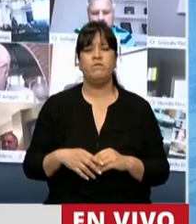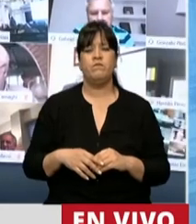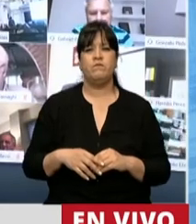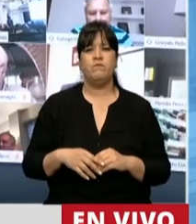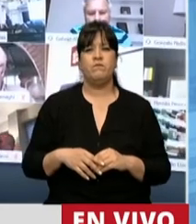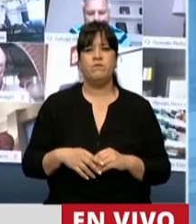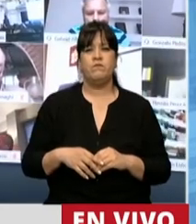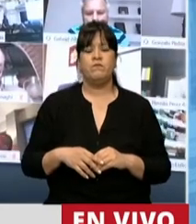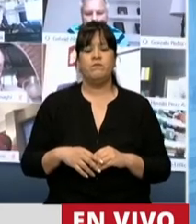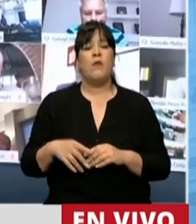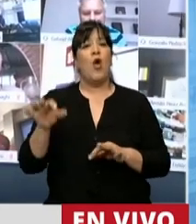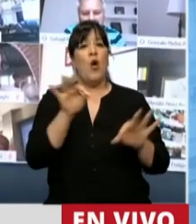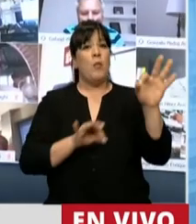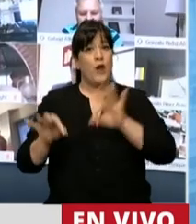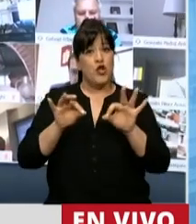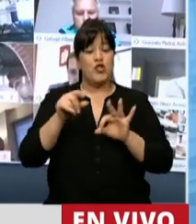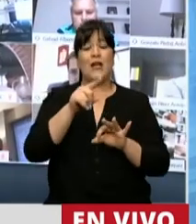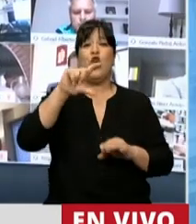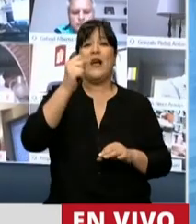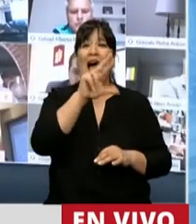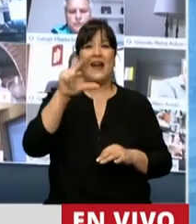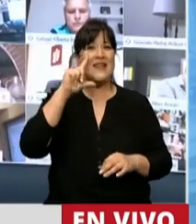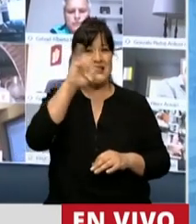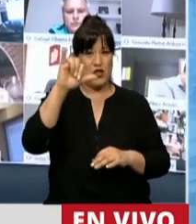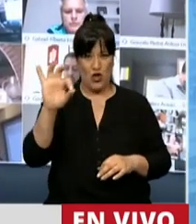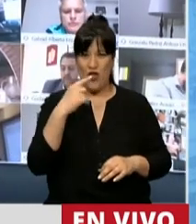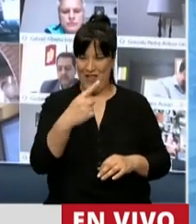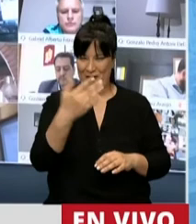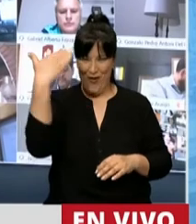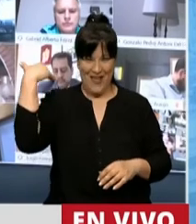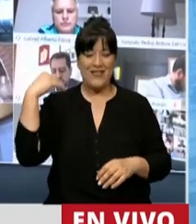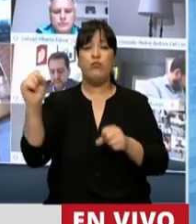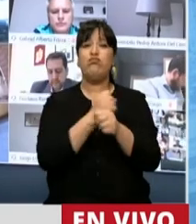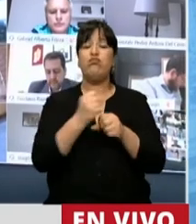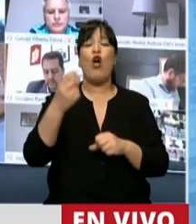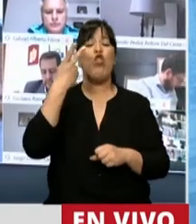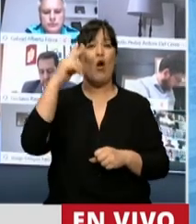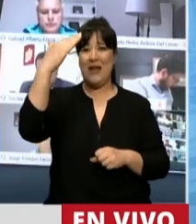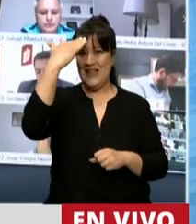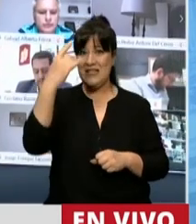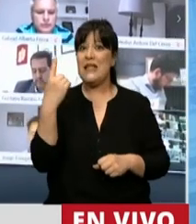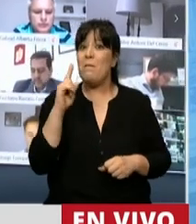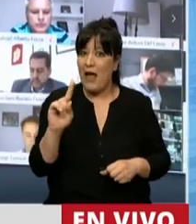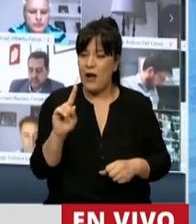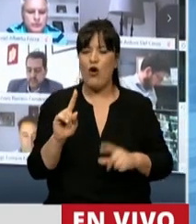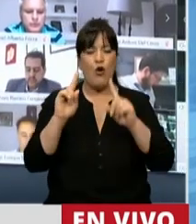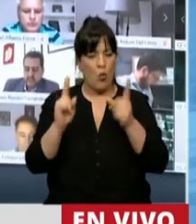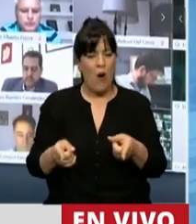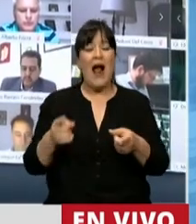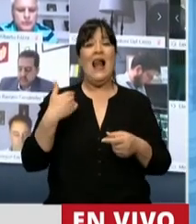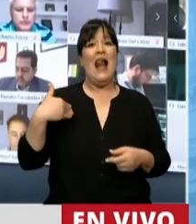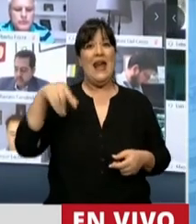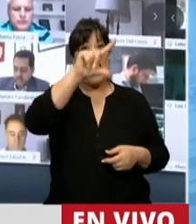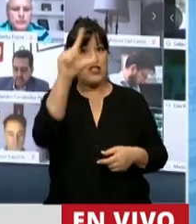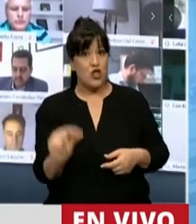en su proyecto la diputada Carrizo lo hace mención y que fue sancionada ya en el año 2015. Pero no obstante, a nivel